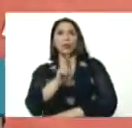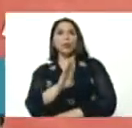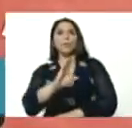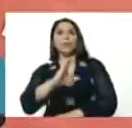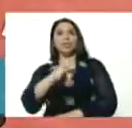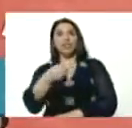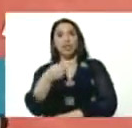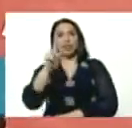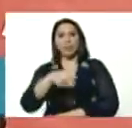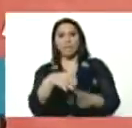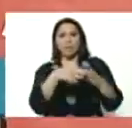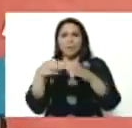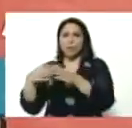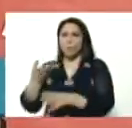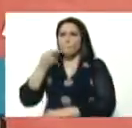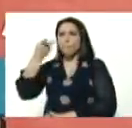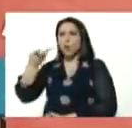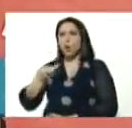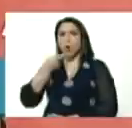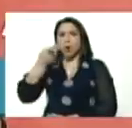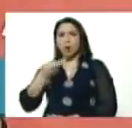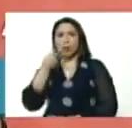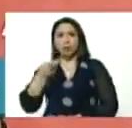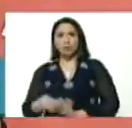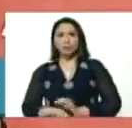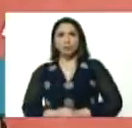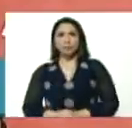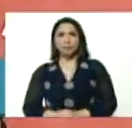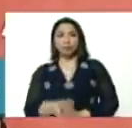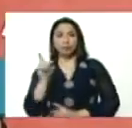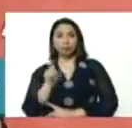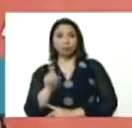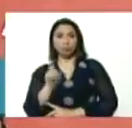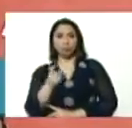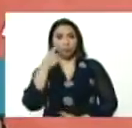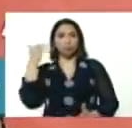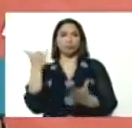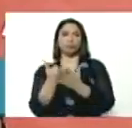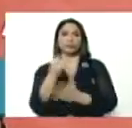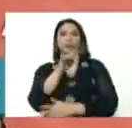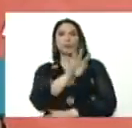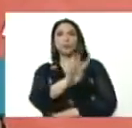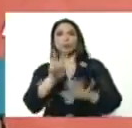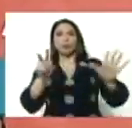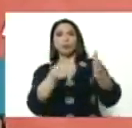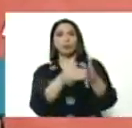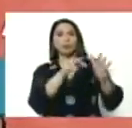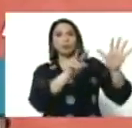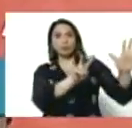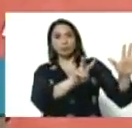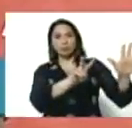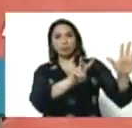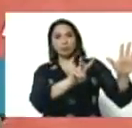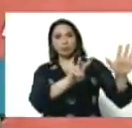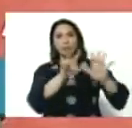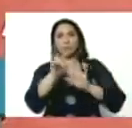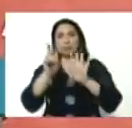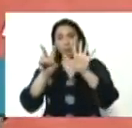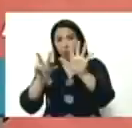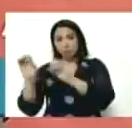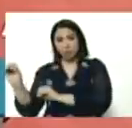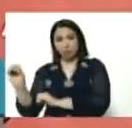políticas necesarias. Miren,.770